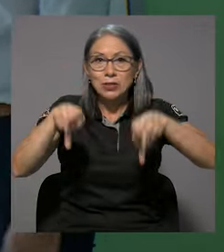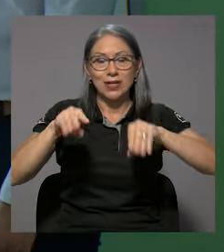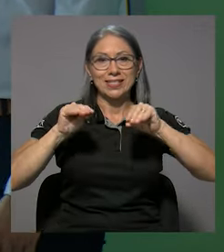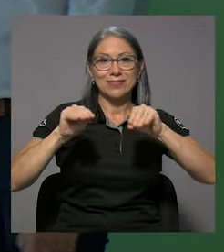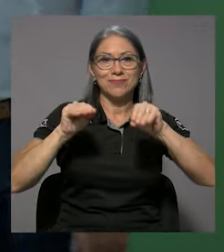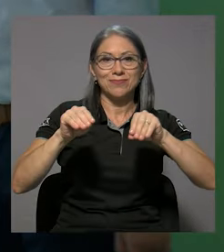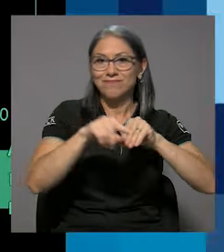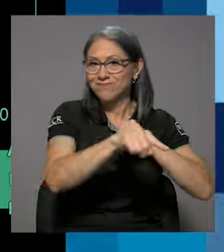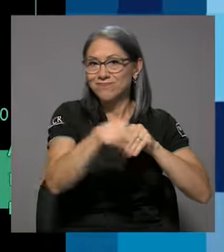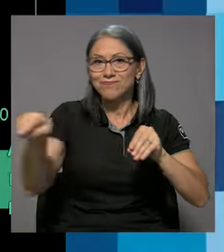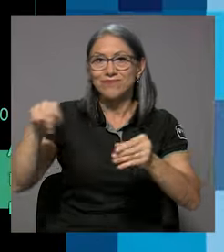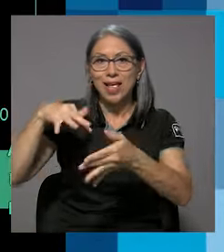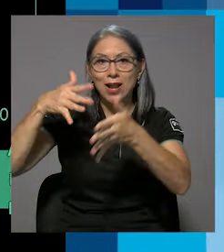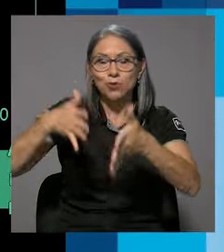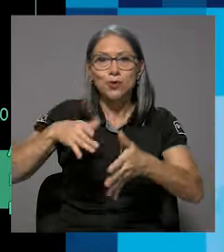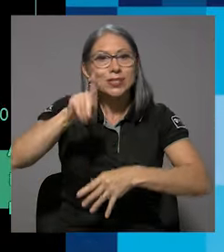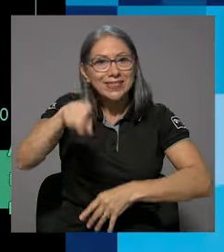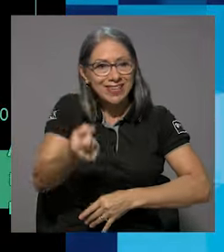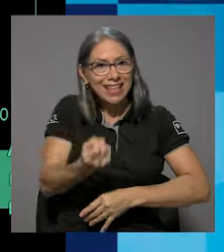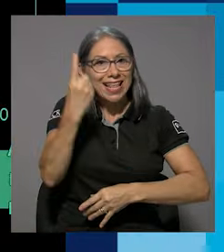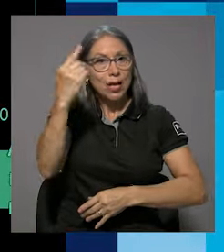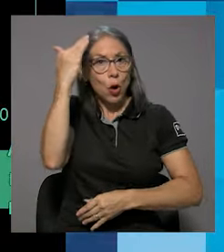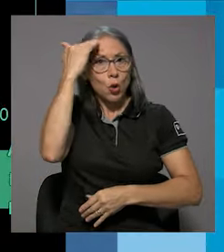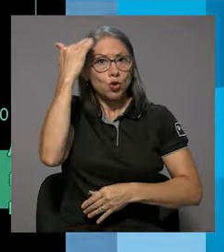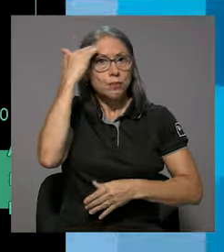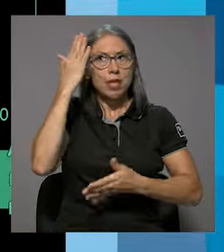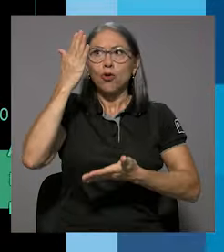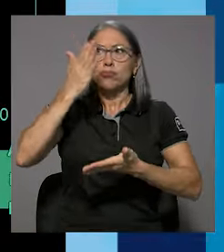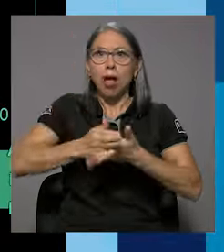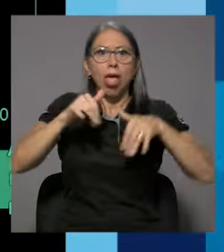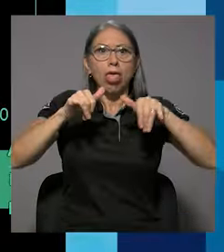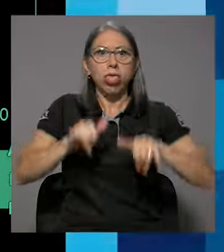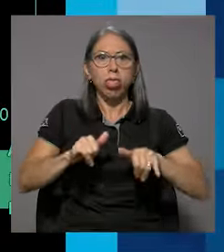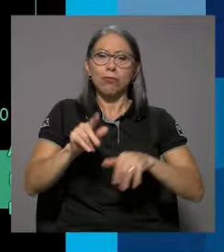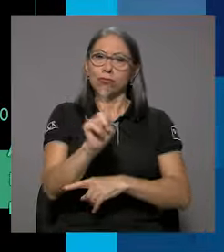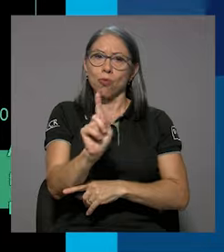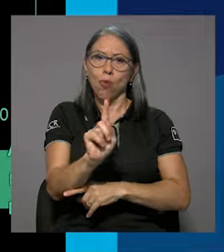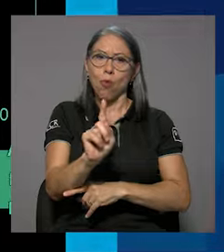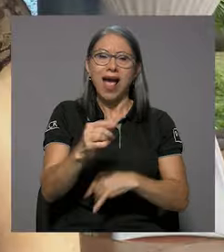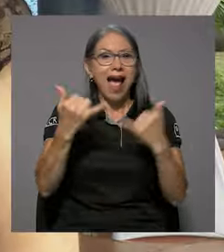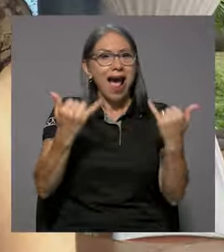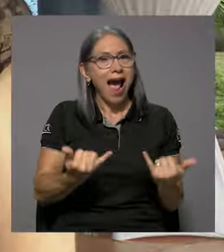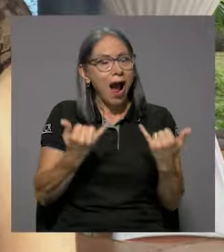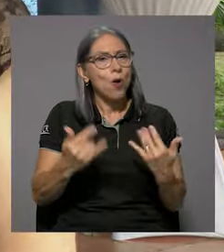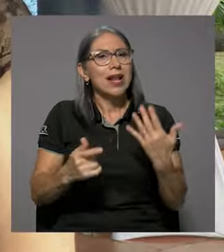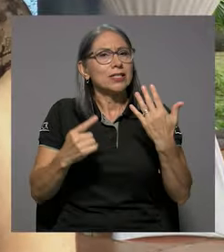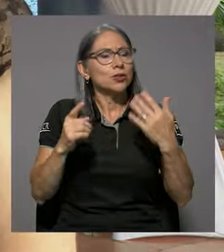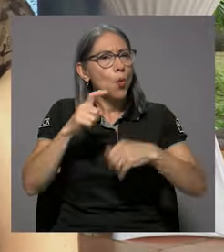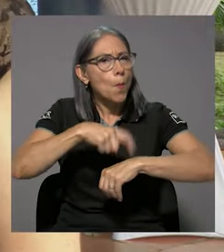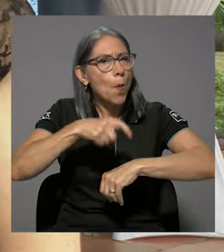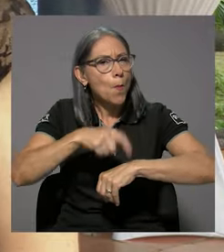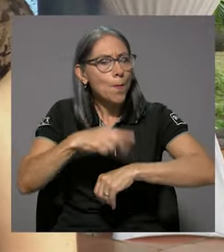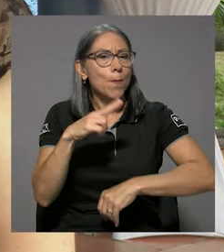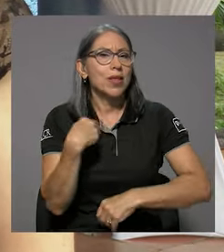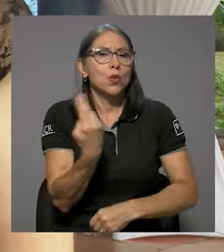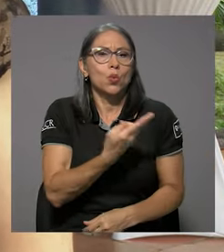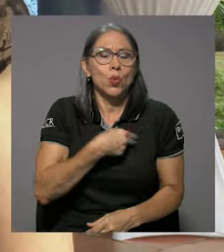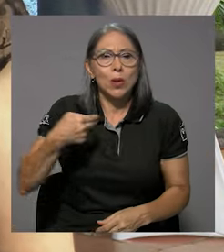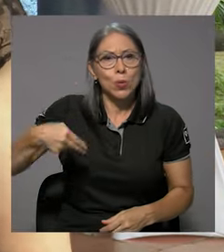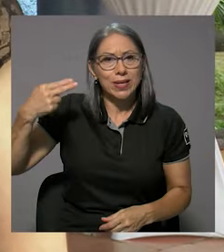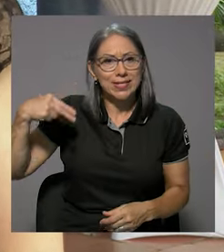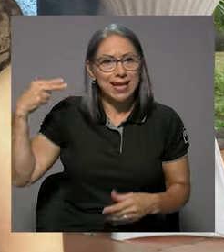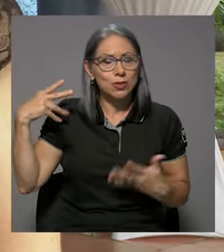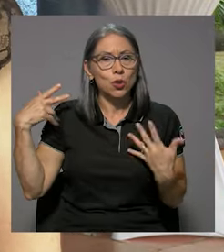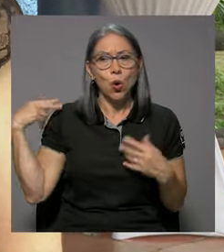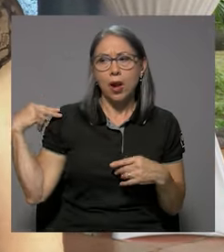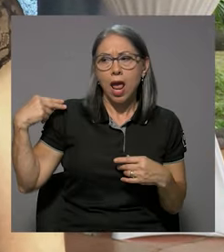educando, que son los alumnos, y tienen que entender que el conocimiento no es estático, y que ya ahora hemos llegado a un momento,